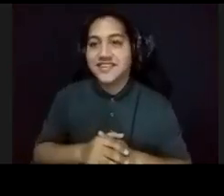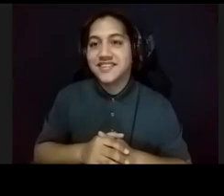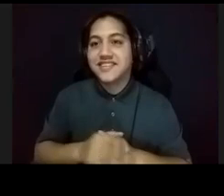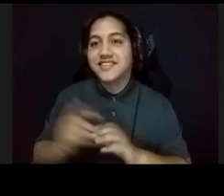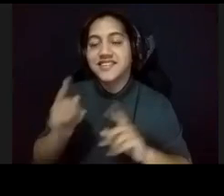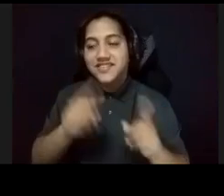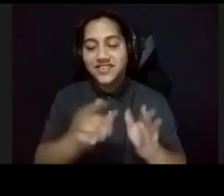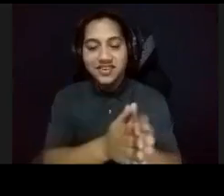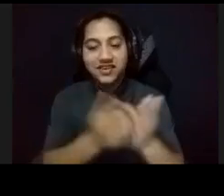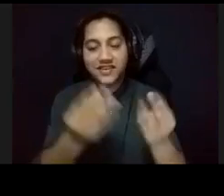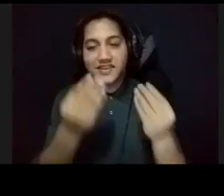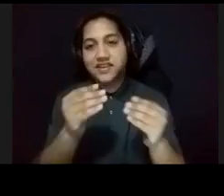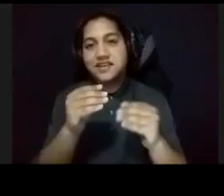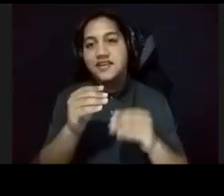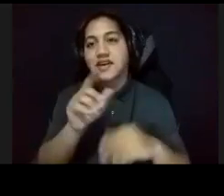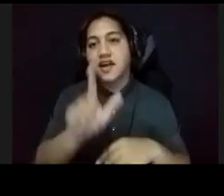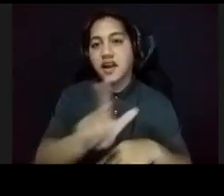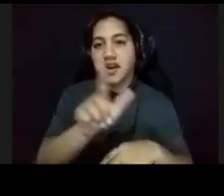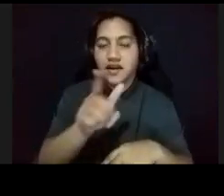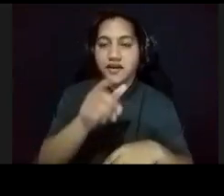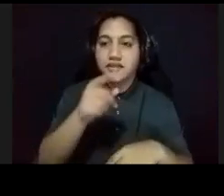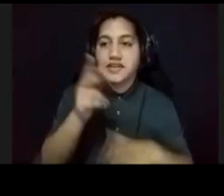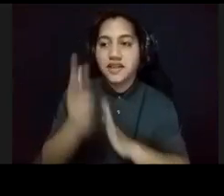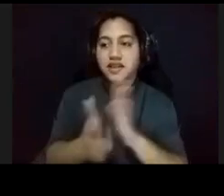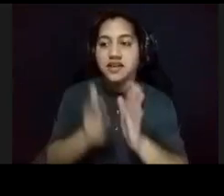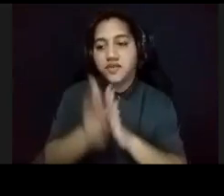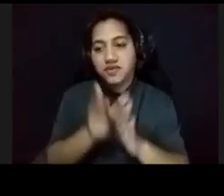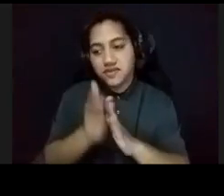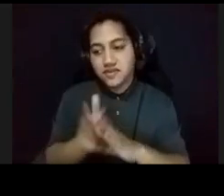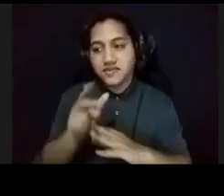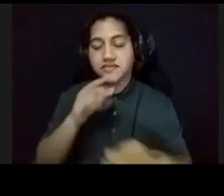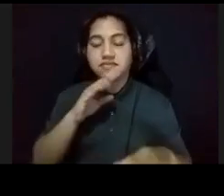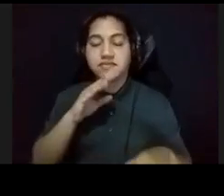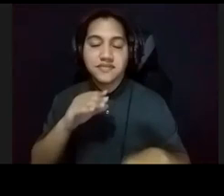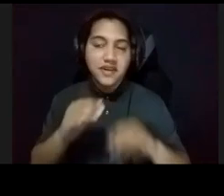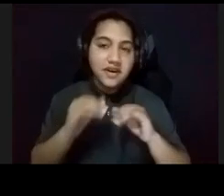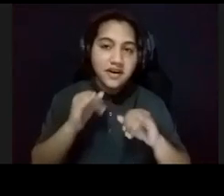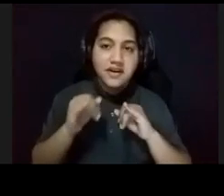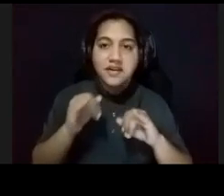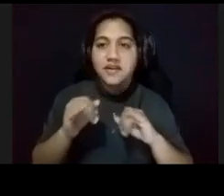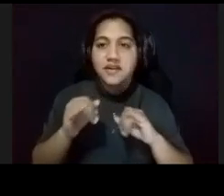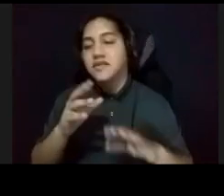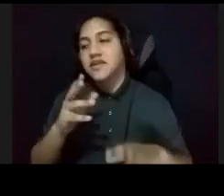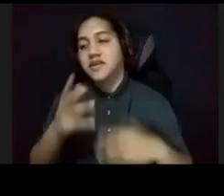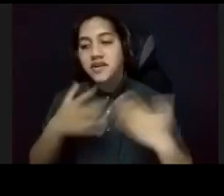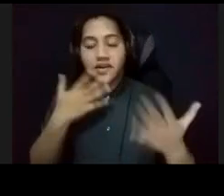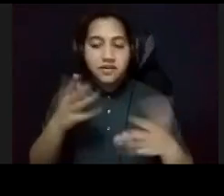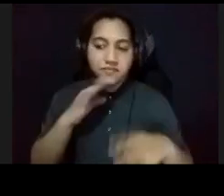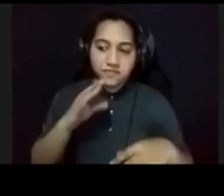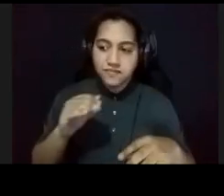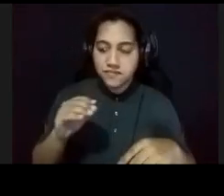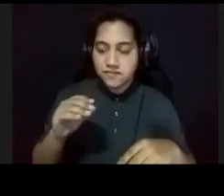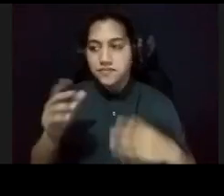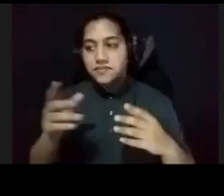librería, estuvimos hablando, tres horas, pero tres horas, maravillosas, dentro de la librería, de sus vivencias, del arte,